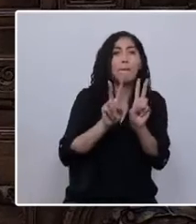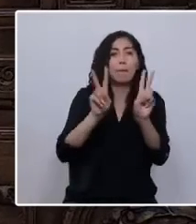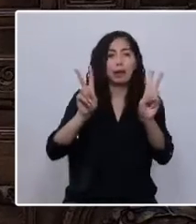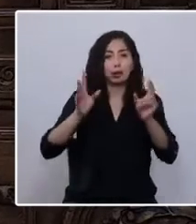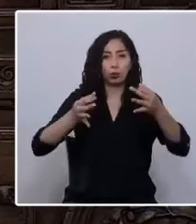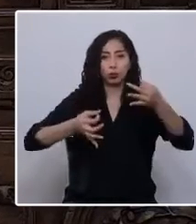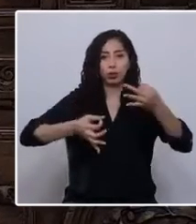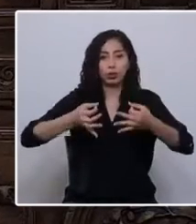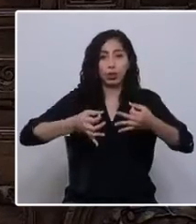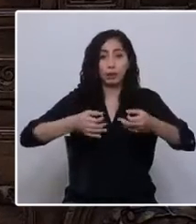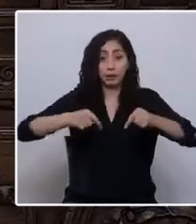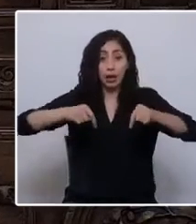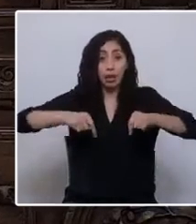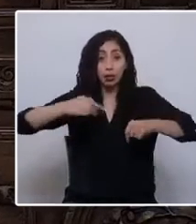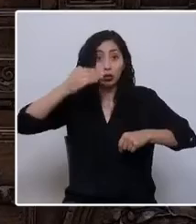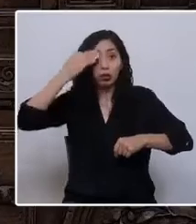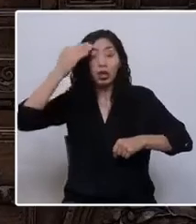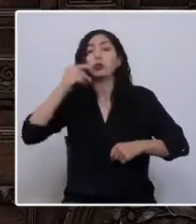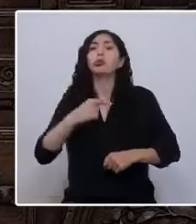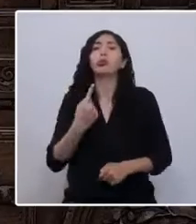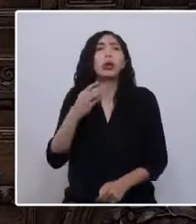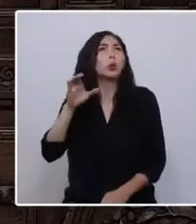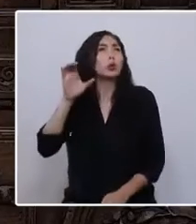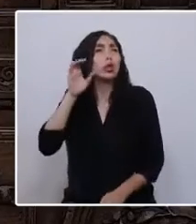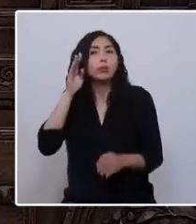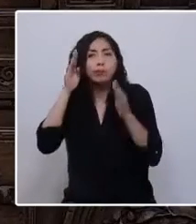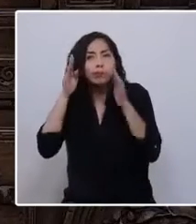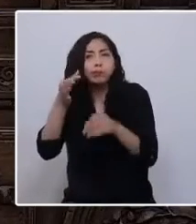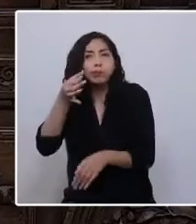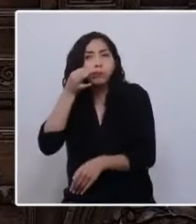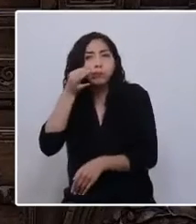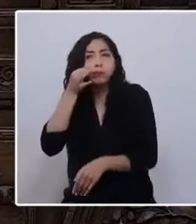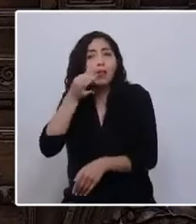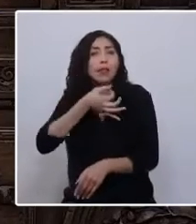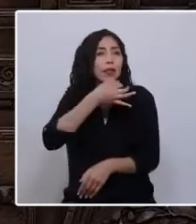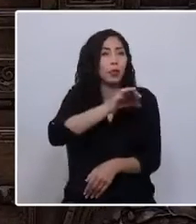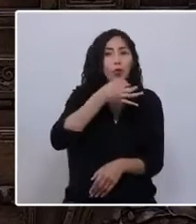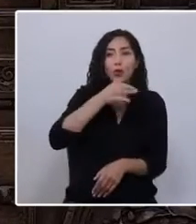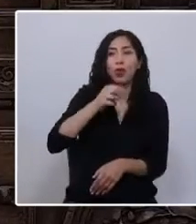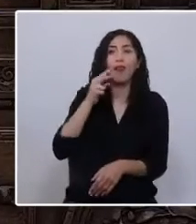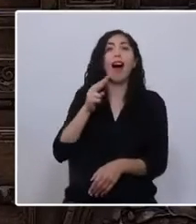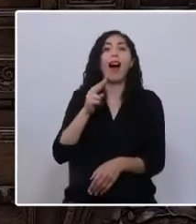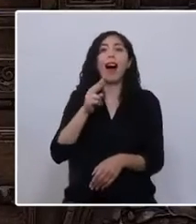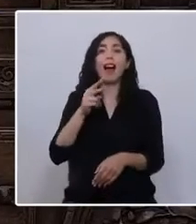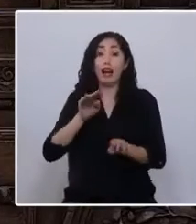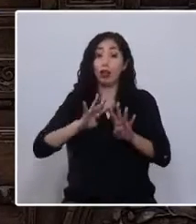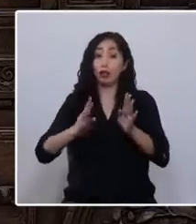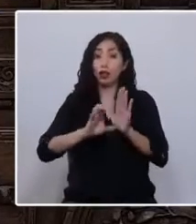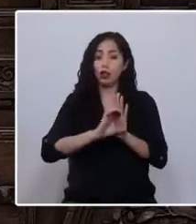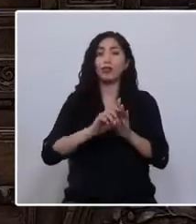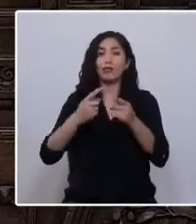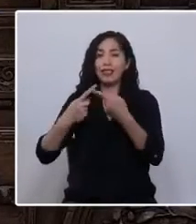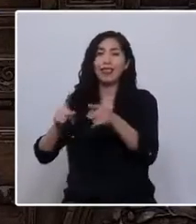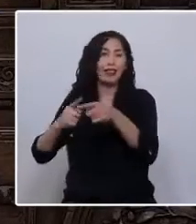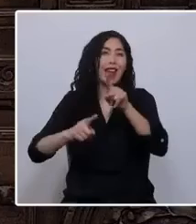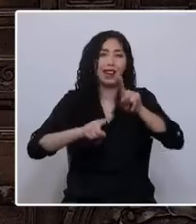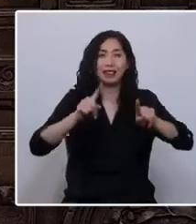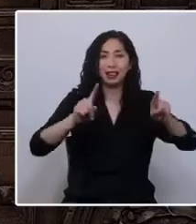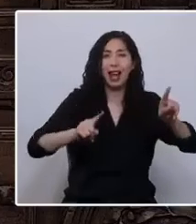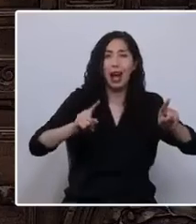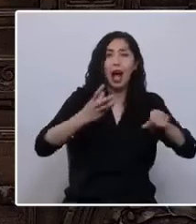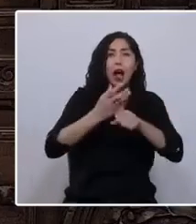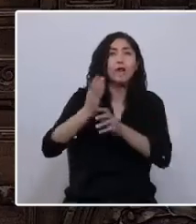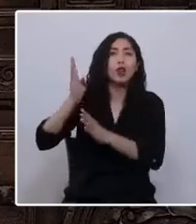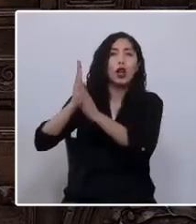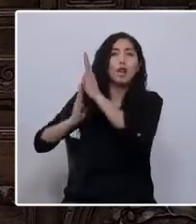En estos días hemos escuchado discursos que dan cuenta de la hermosa diversidad de esta convención, de biografías conmovedoras, de sueños,